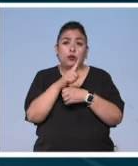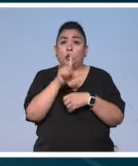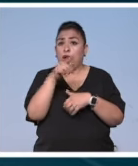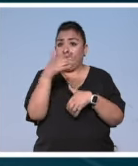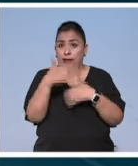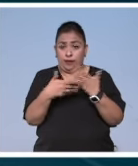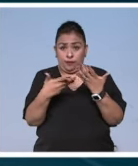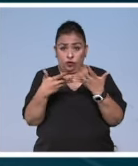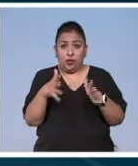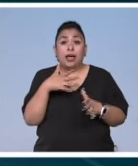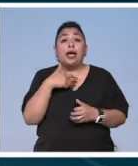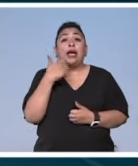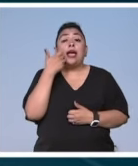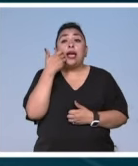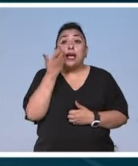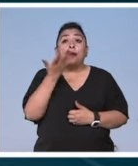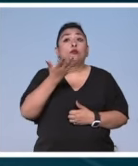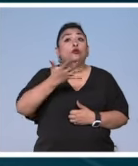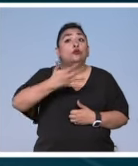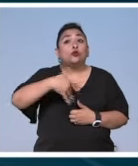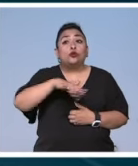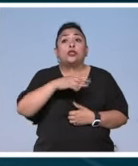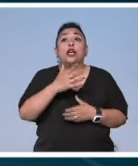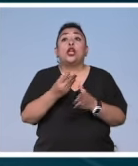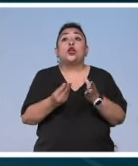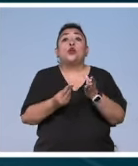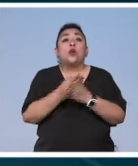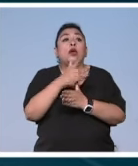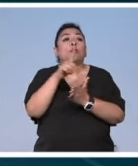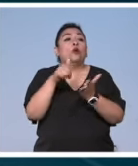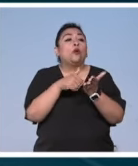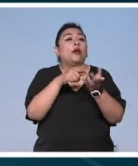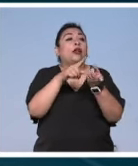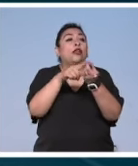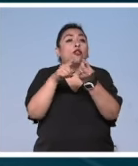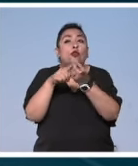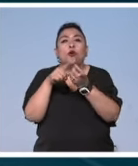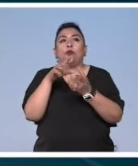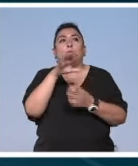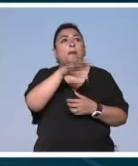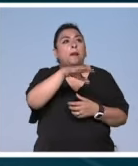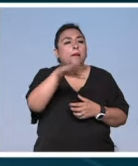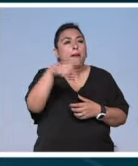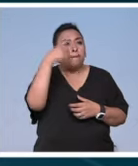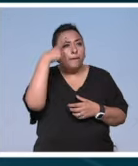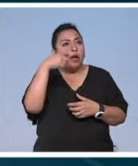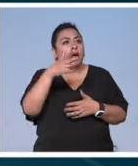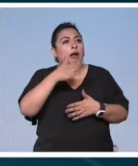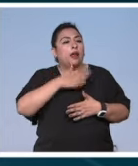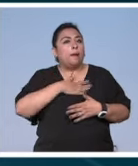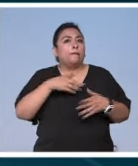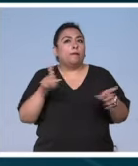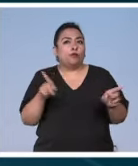terminamos queríamos buscar nuevos escenarios y nuevos espacios para difundir la música de arpa de